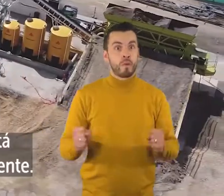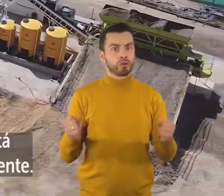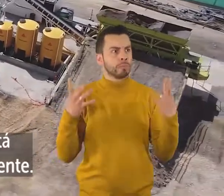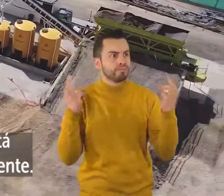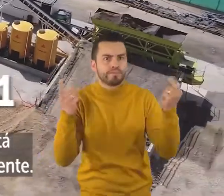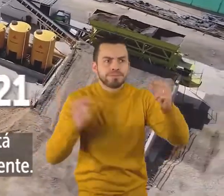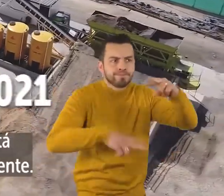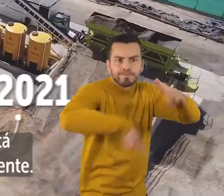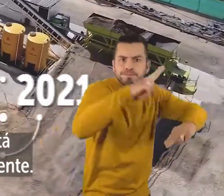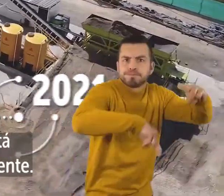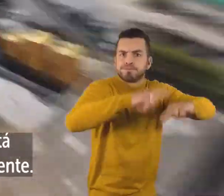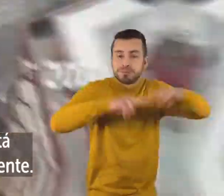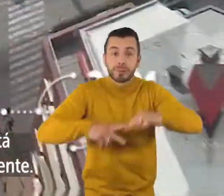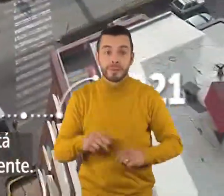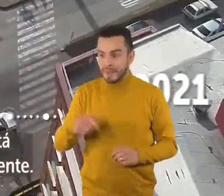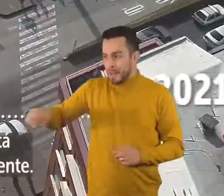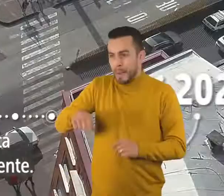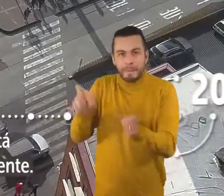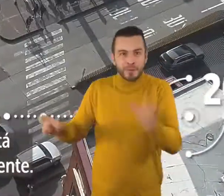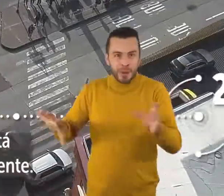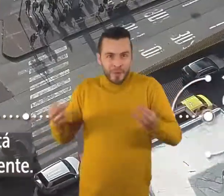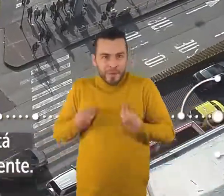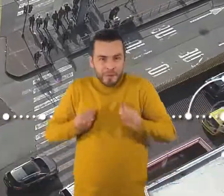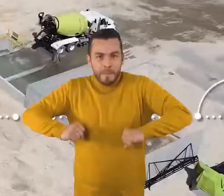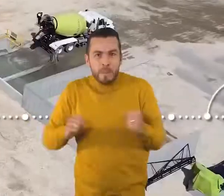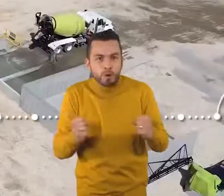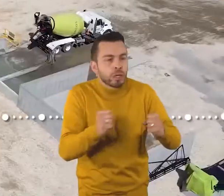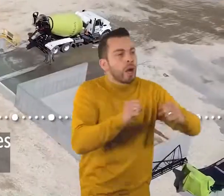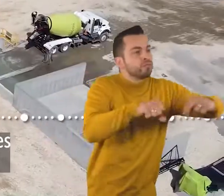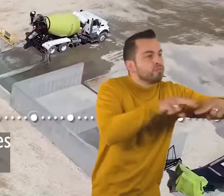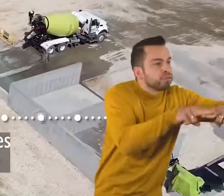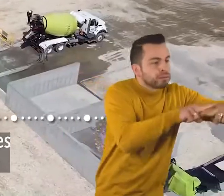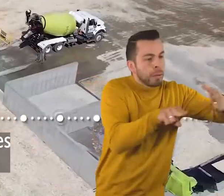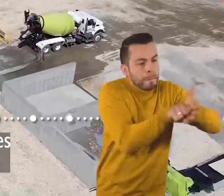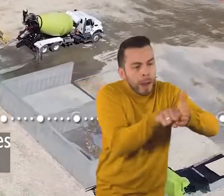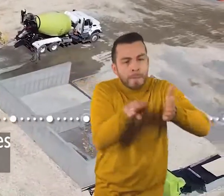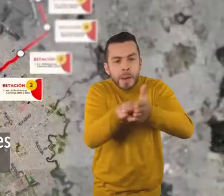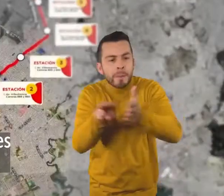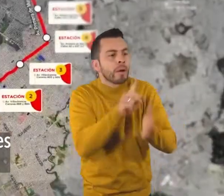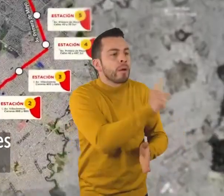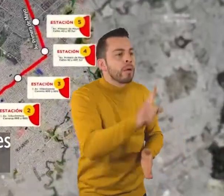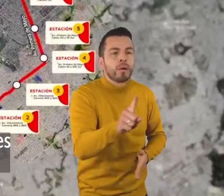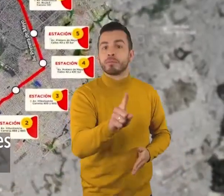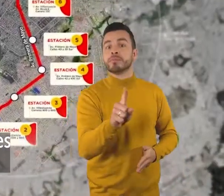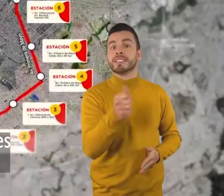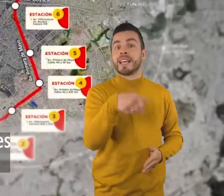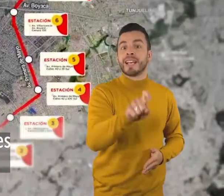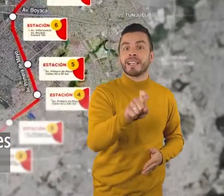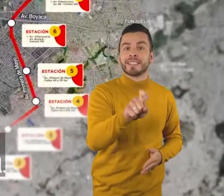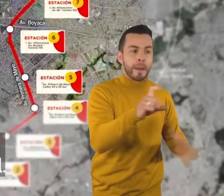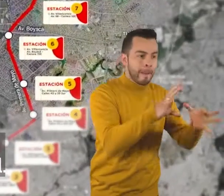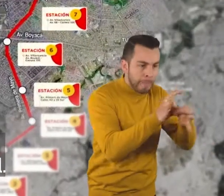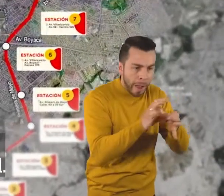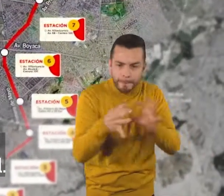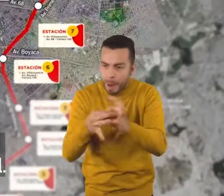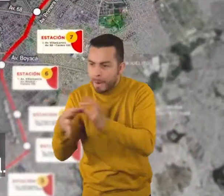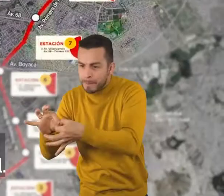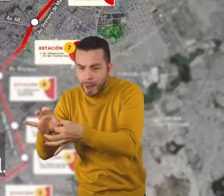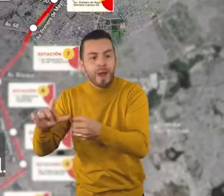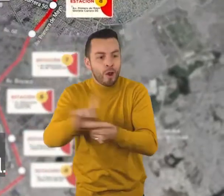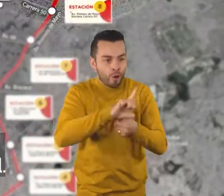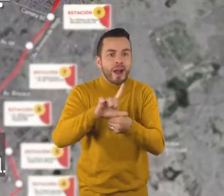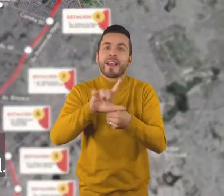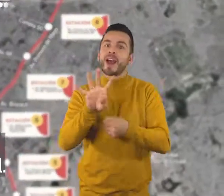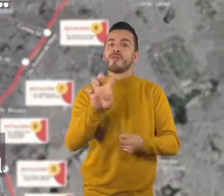La primera línea del Metro de Bogotá es una megahora que avanza rápidamente. Los bogotanos tendrán 16 estaciones a su servicio que los va a conectar con